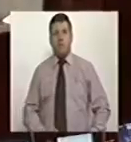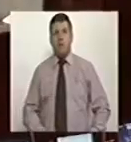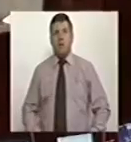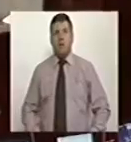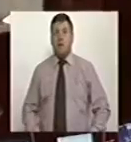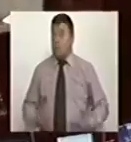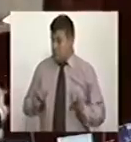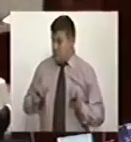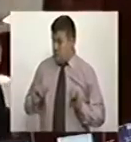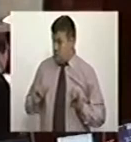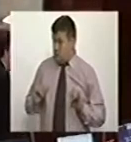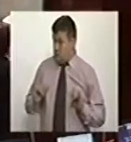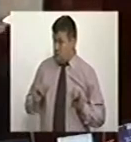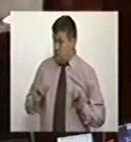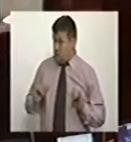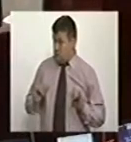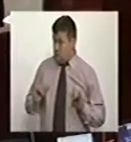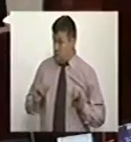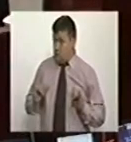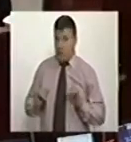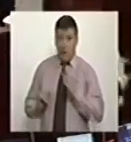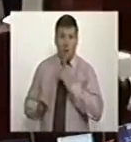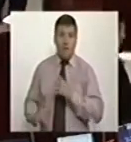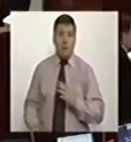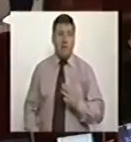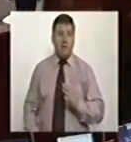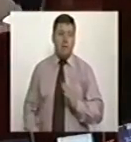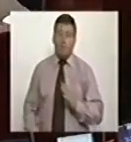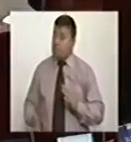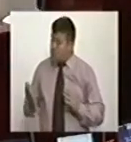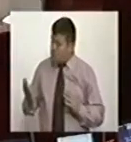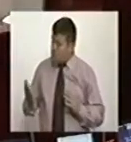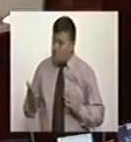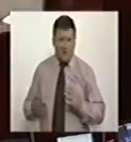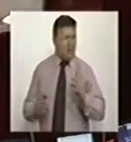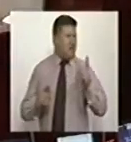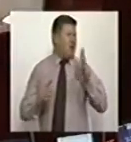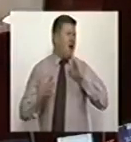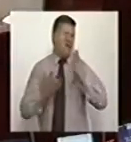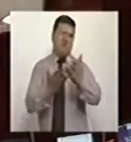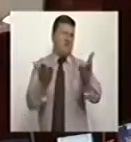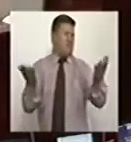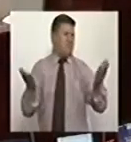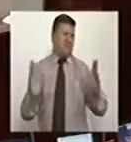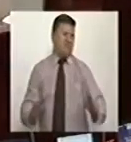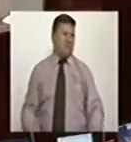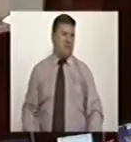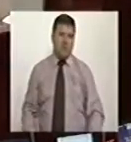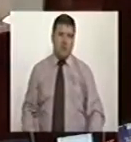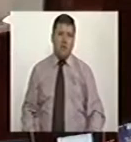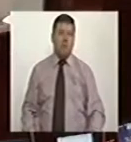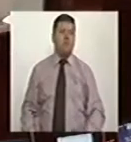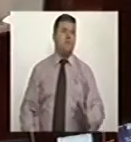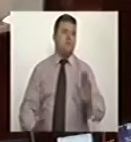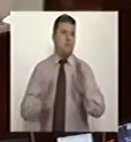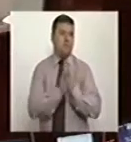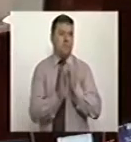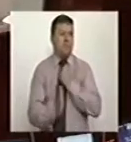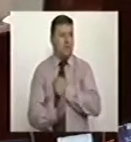Termino, senador. Con la... Termino, senador. Es que mucha huya, presidente. Con la...